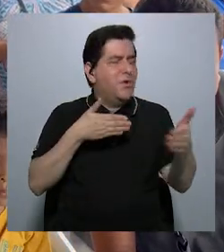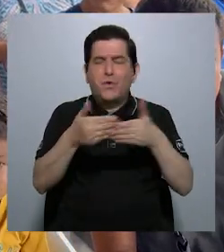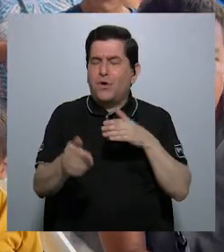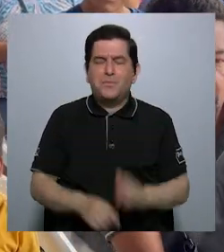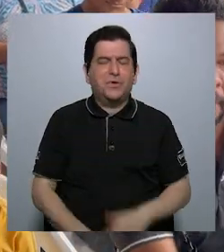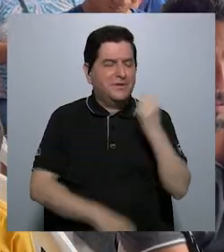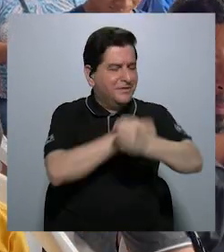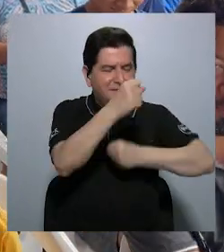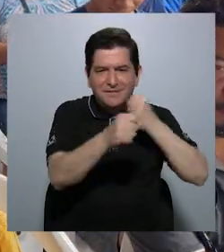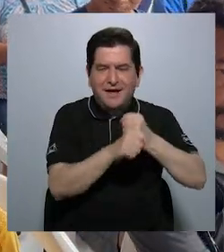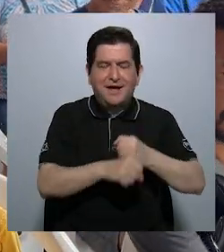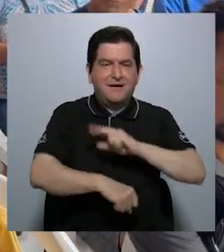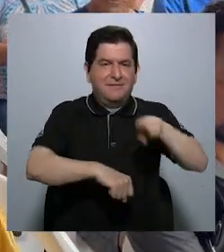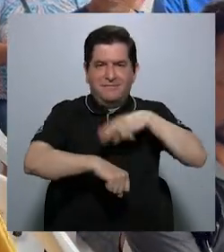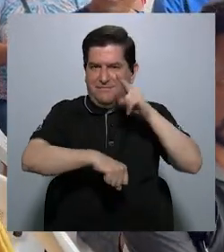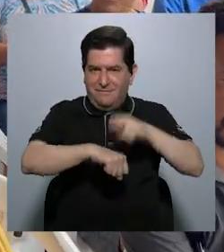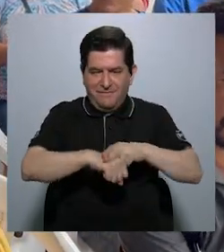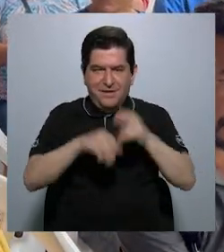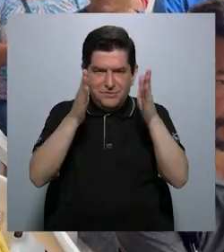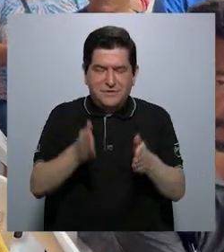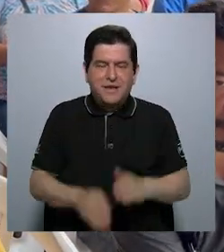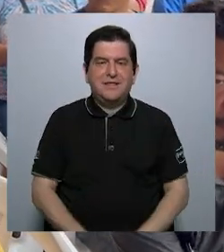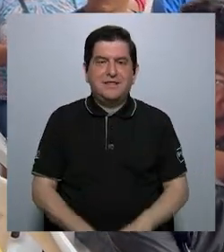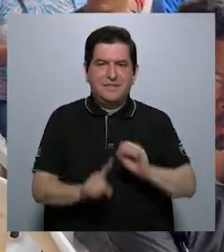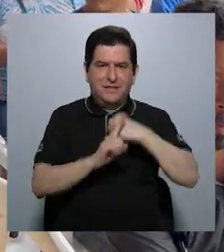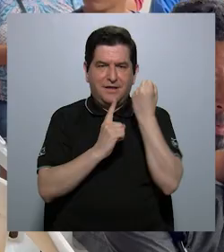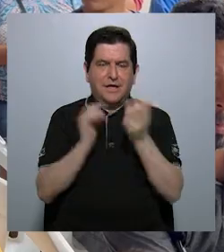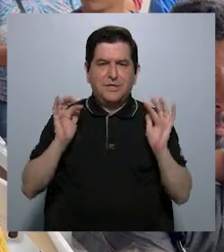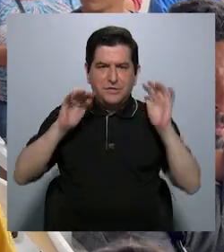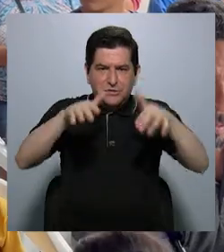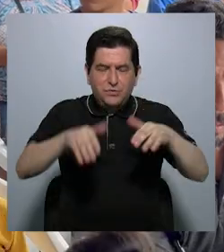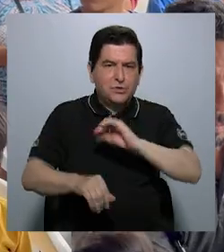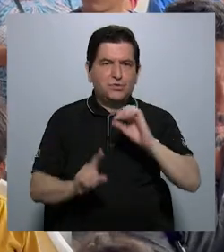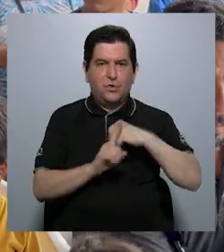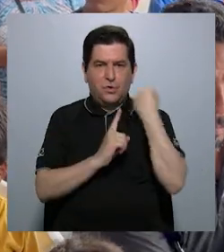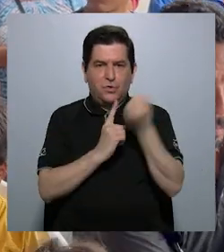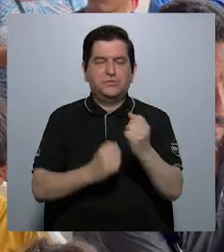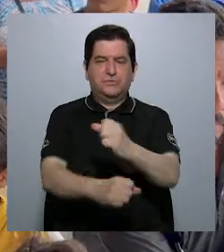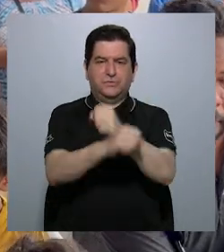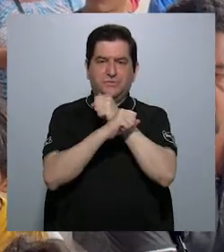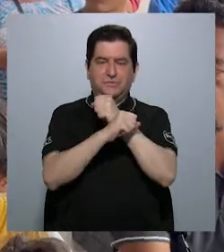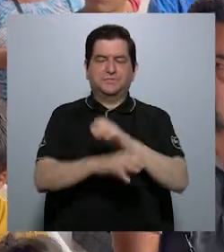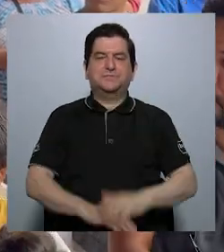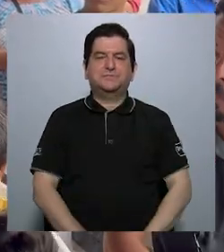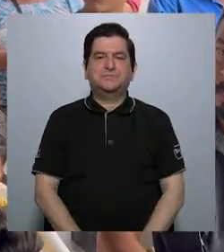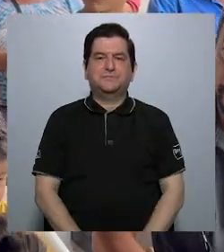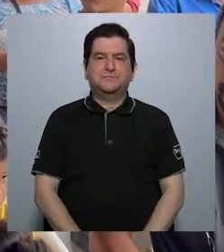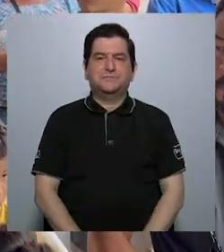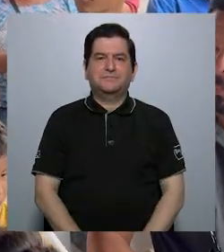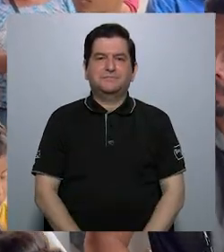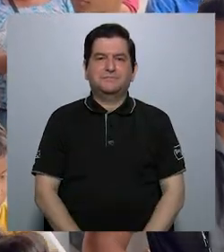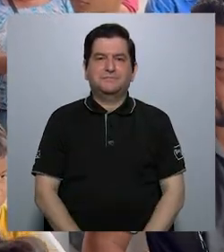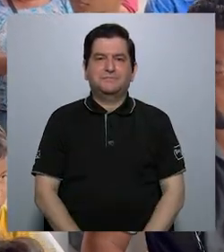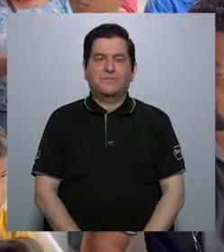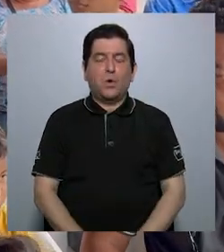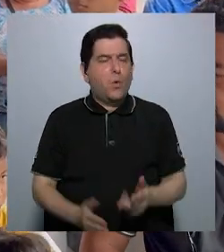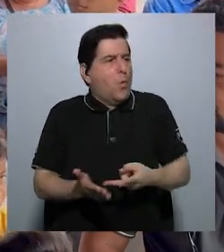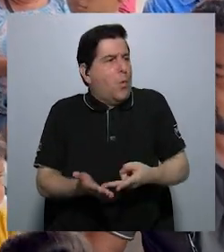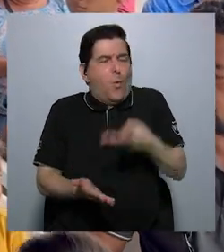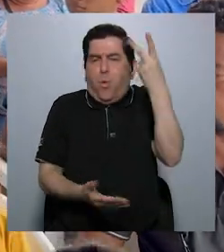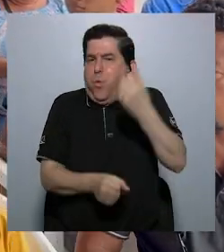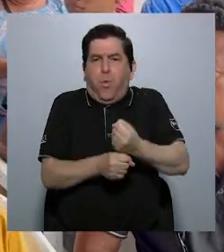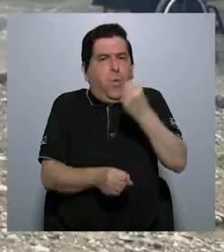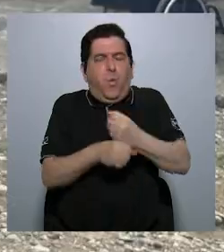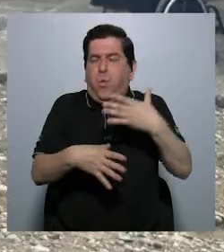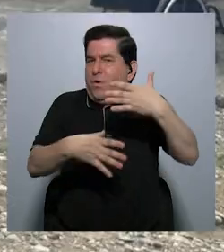importar su edad, nacionalidad, condición migratoria o situación de aseguramiento. Es demasiado valioso